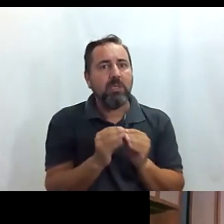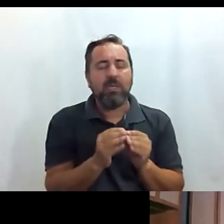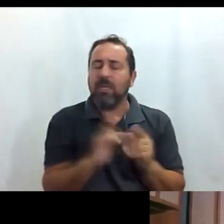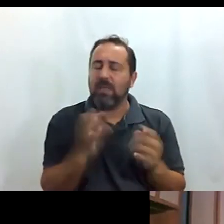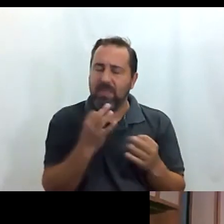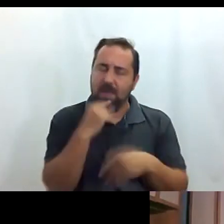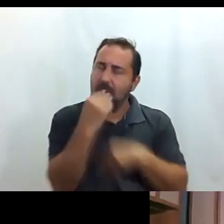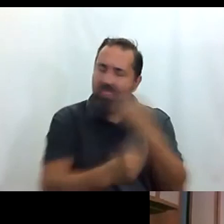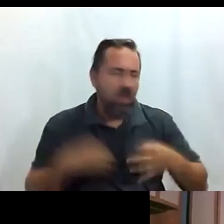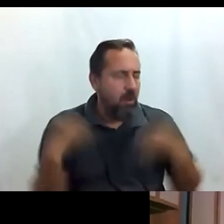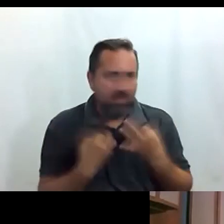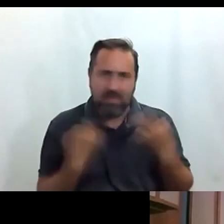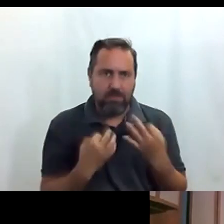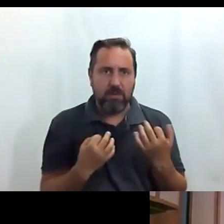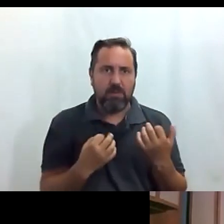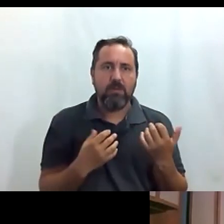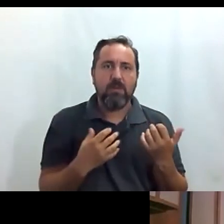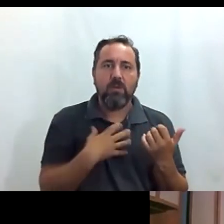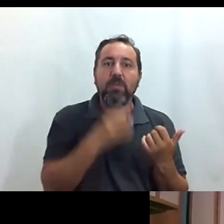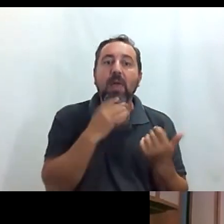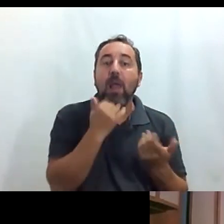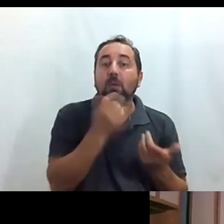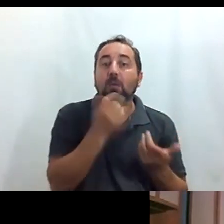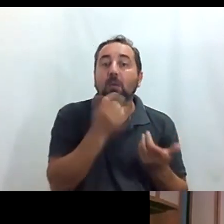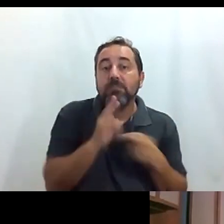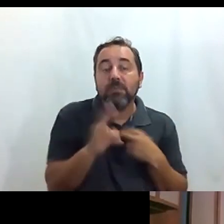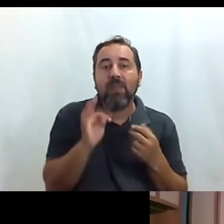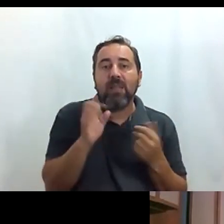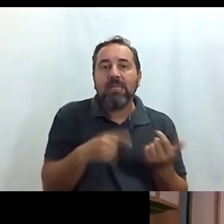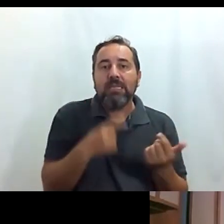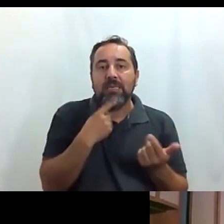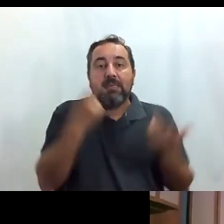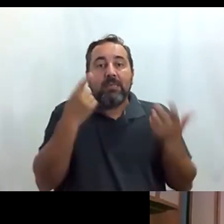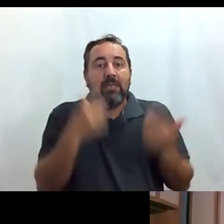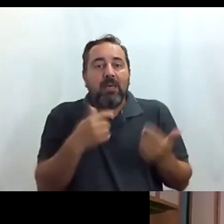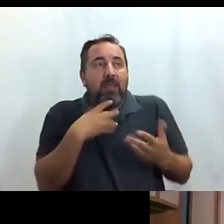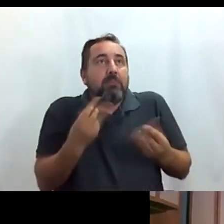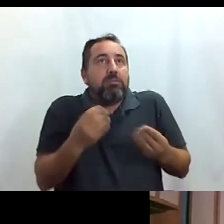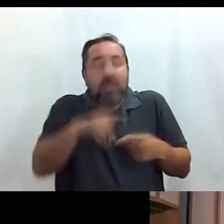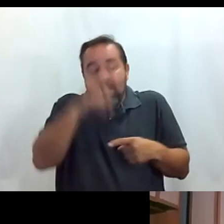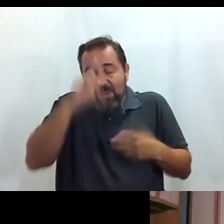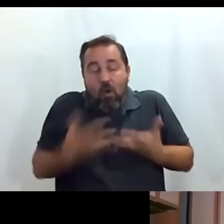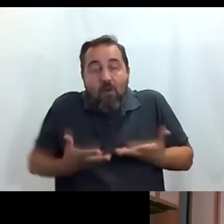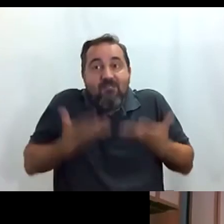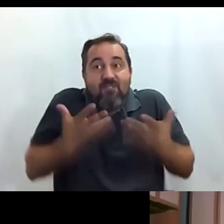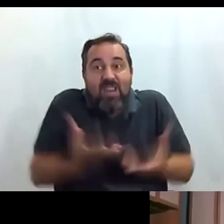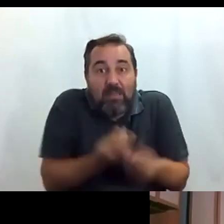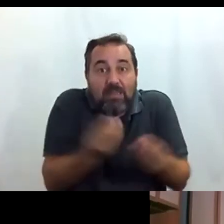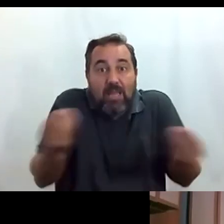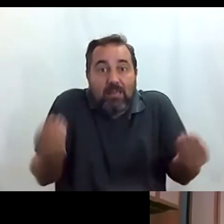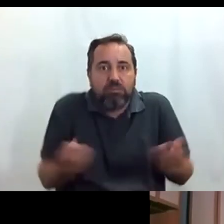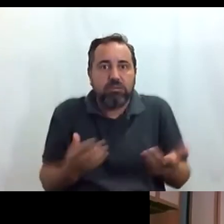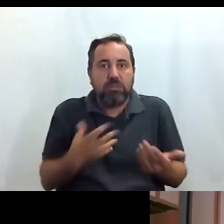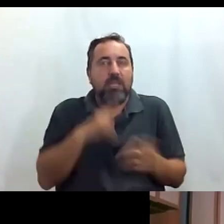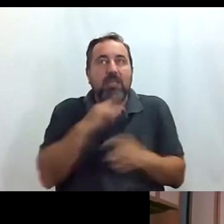de hacer no sé Valentín si tú quieres comentar es que hay tantas ofertas en Madrid que es casi imposible